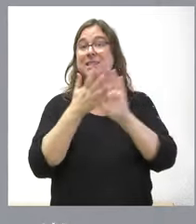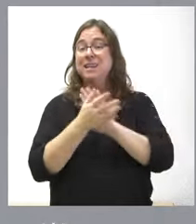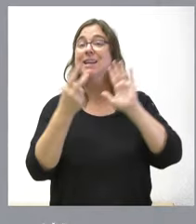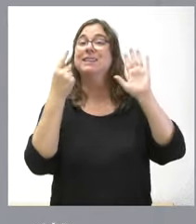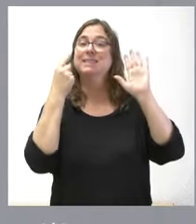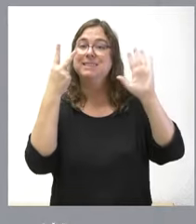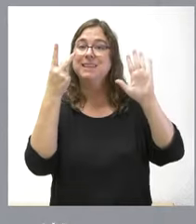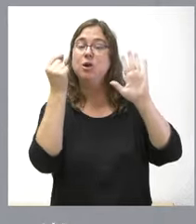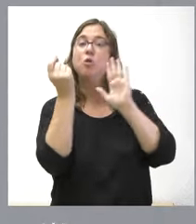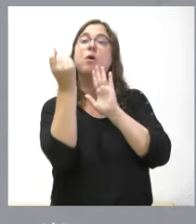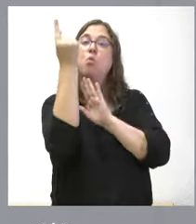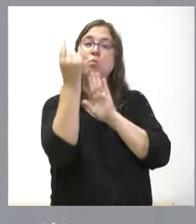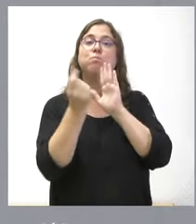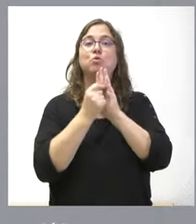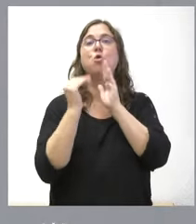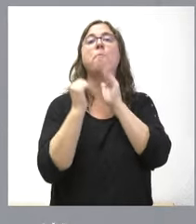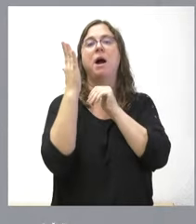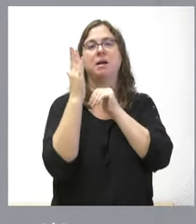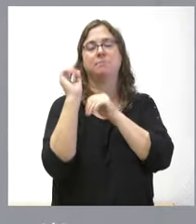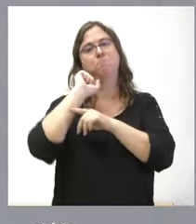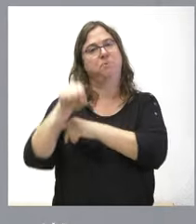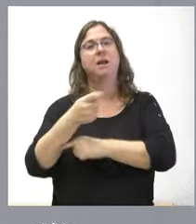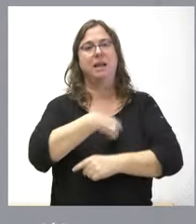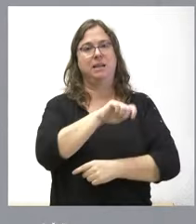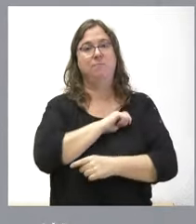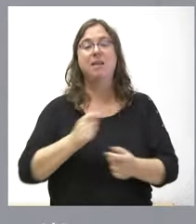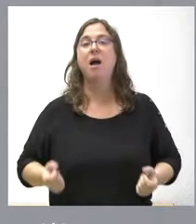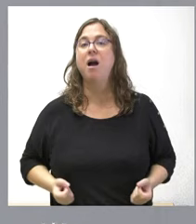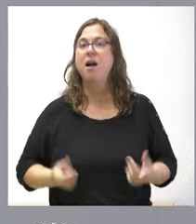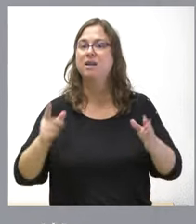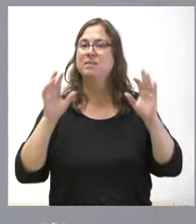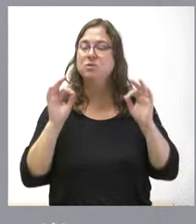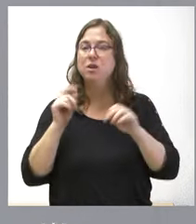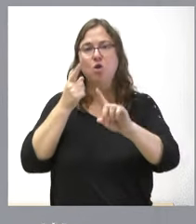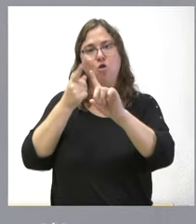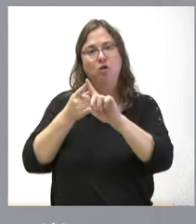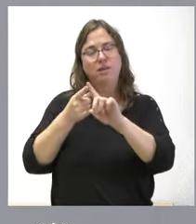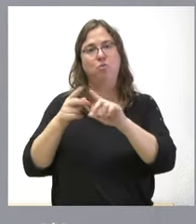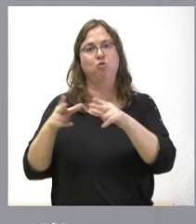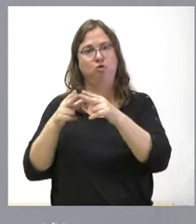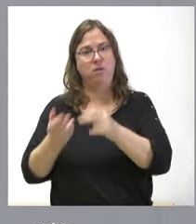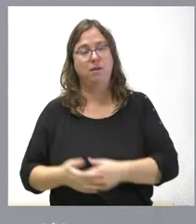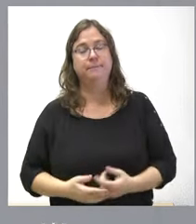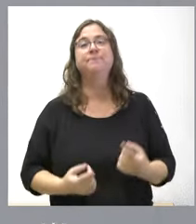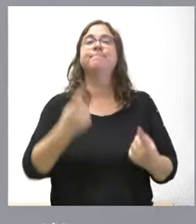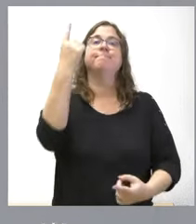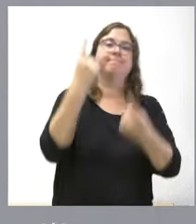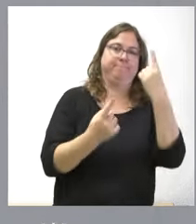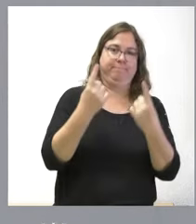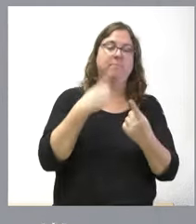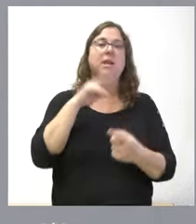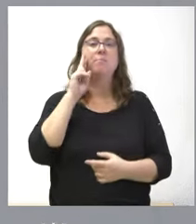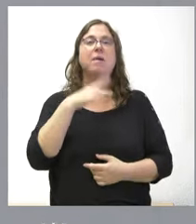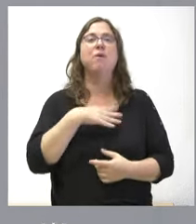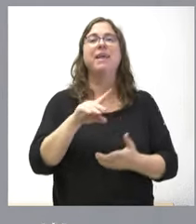,1 puntos por encima de la media nacional en el porcentaje del gasto que destinamos a estas finalidades. Lógicamente, en alguna ocasión habrán visto ustedes que